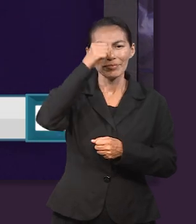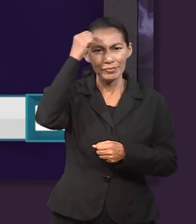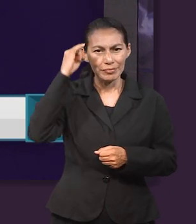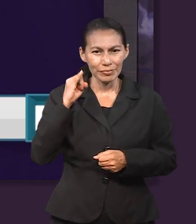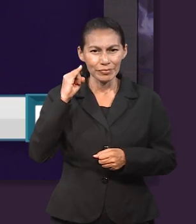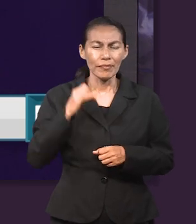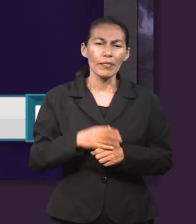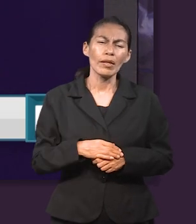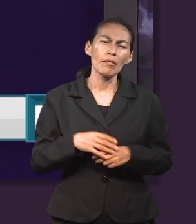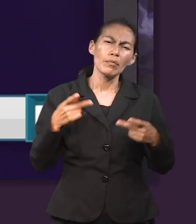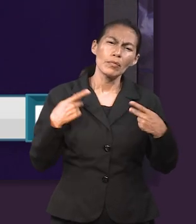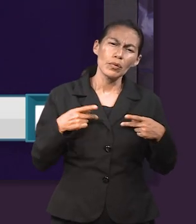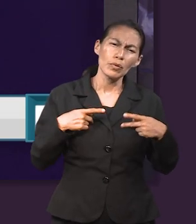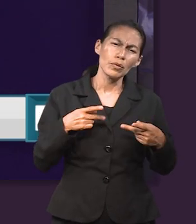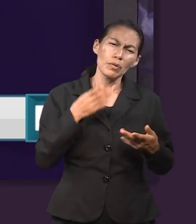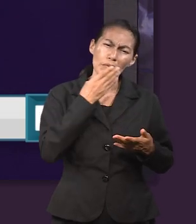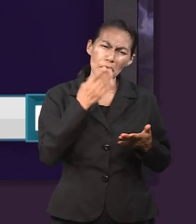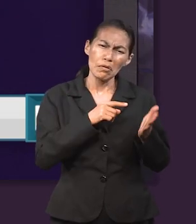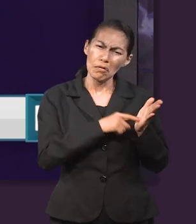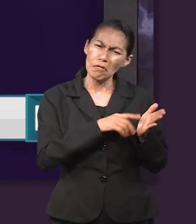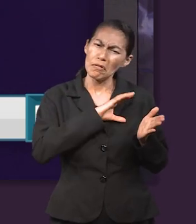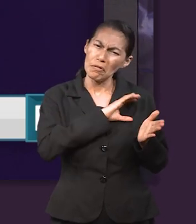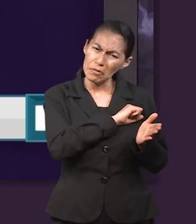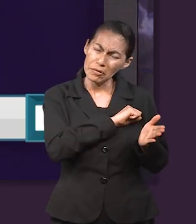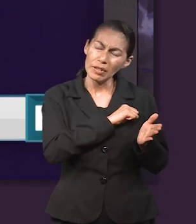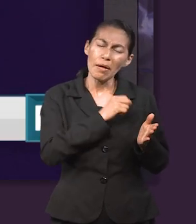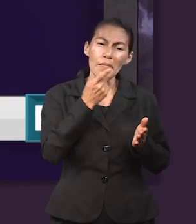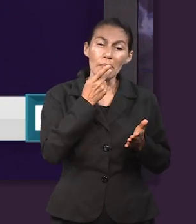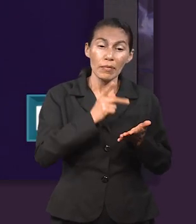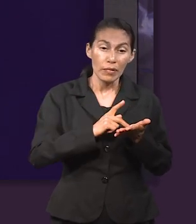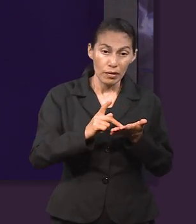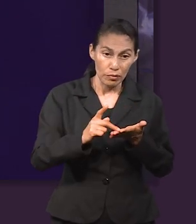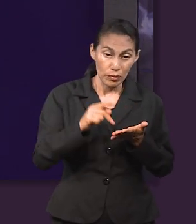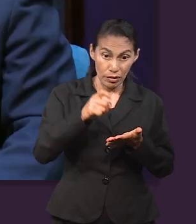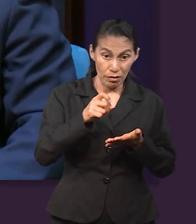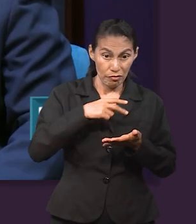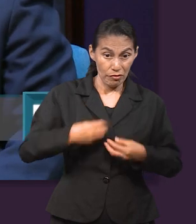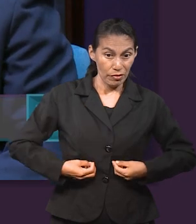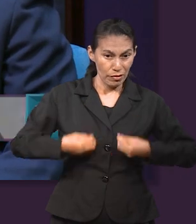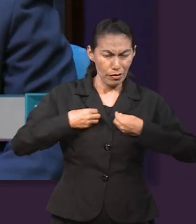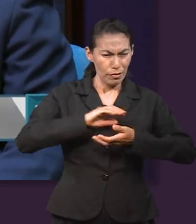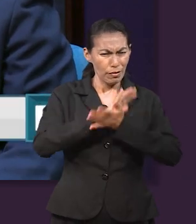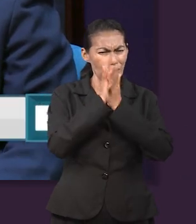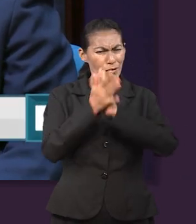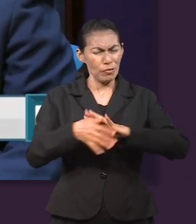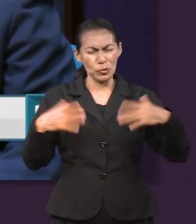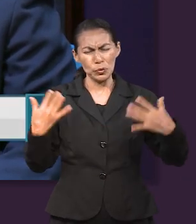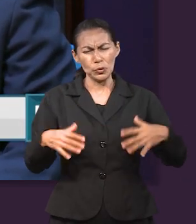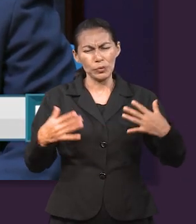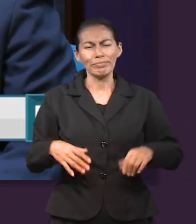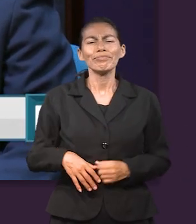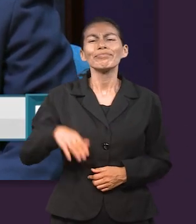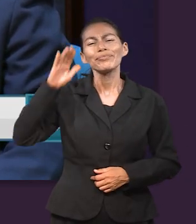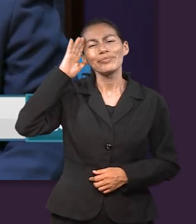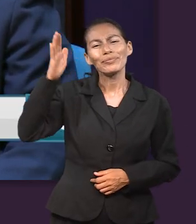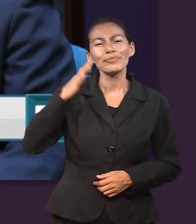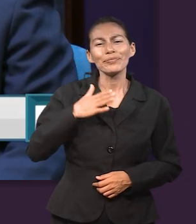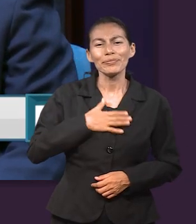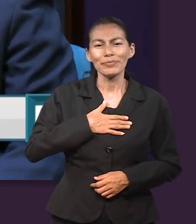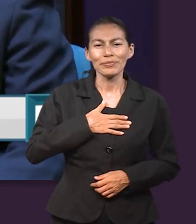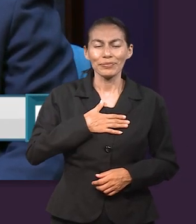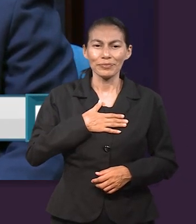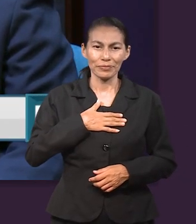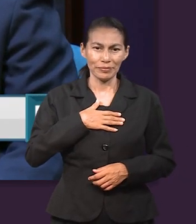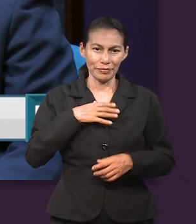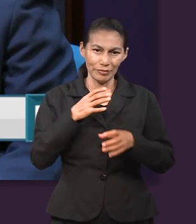uno de mis personajes favoritos es Pablo, porque tuvo una vida de transformación. Hola, ¿qué tal? Mi nombre es Jaime Alcántara. Uno